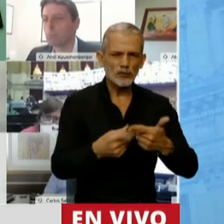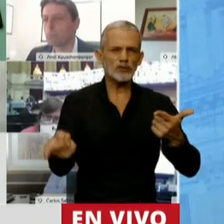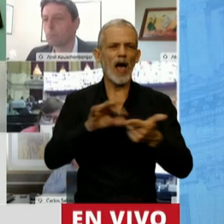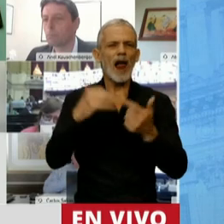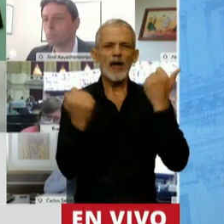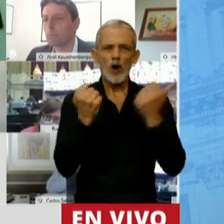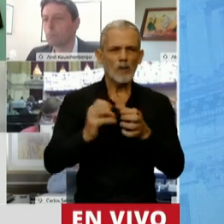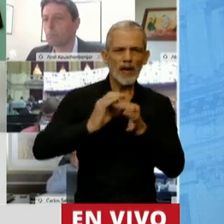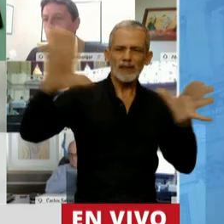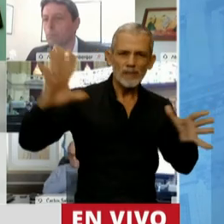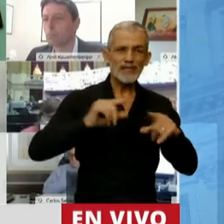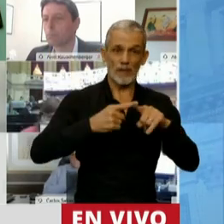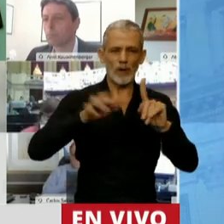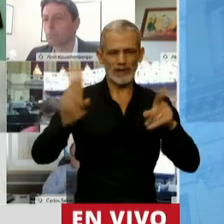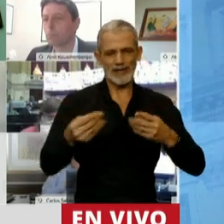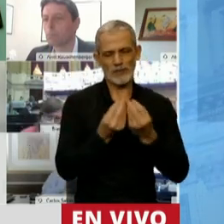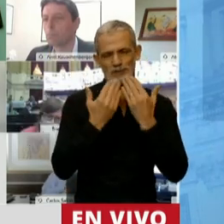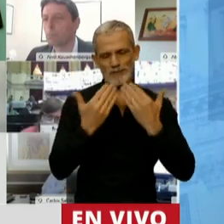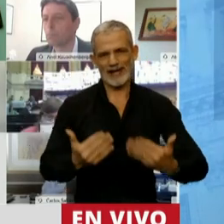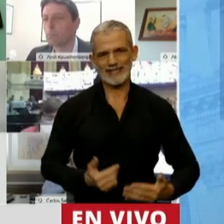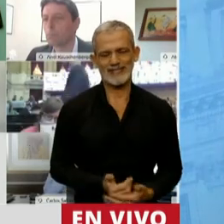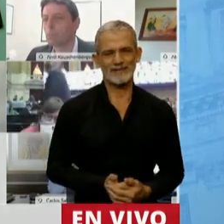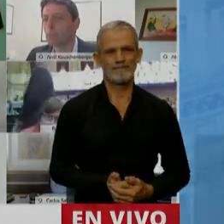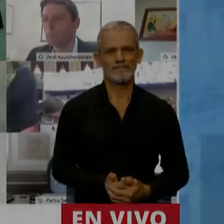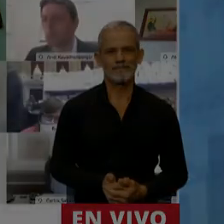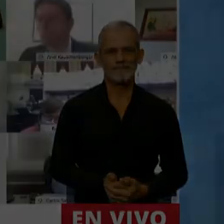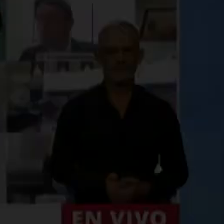económica e independencia política. Muchísimas gracias. Gracias, diputado Bormioli.